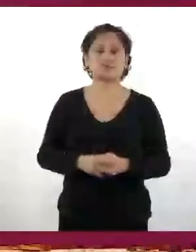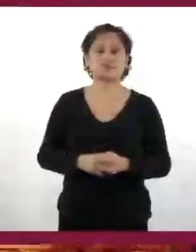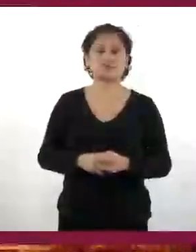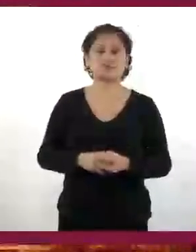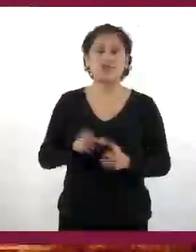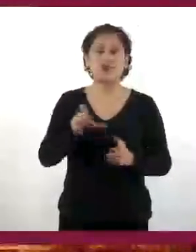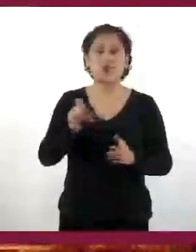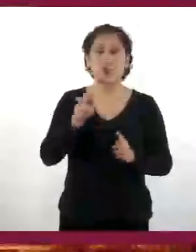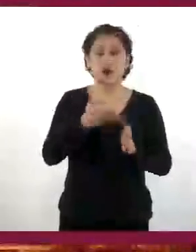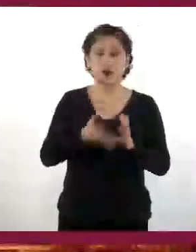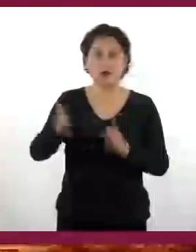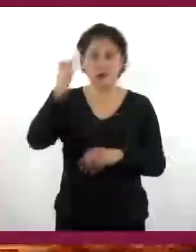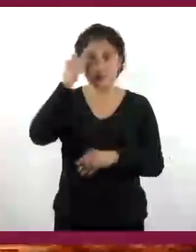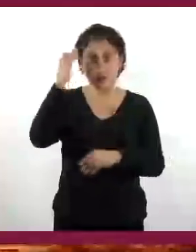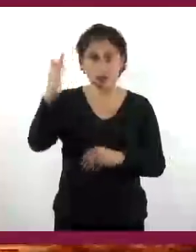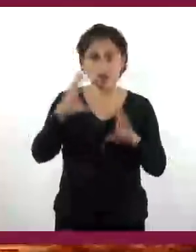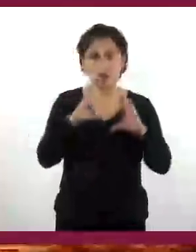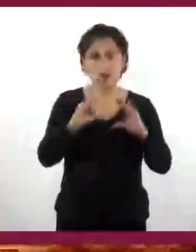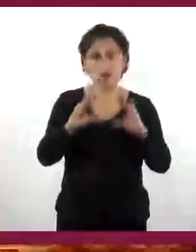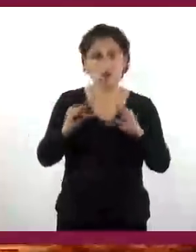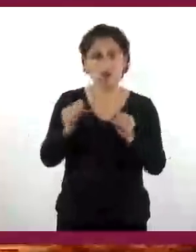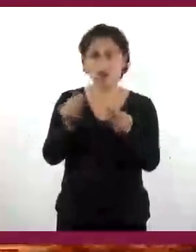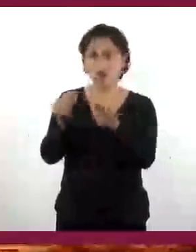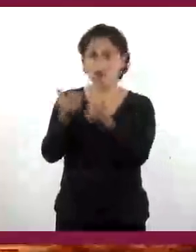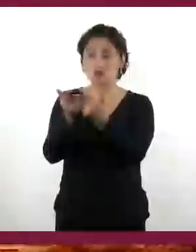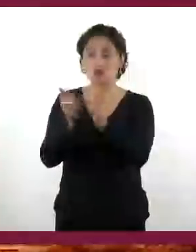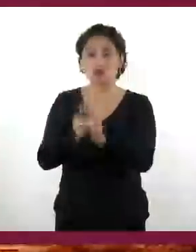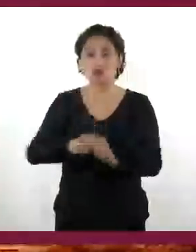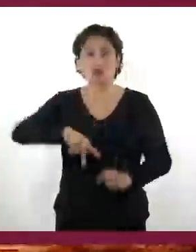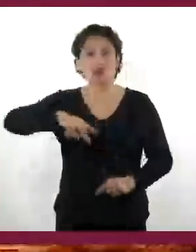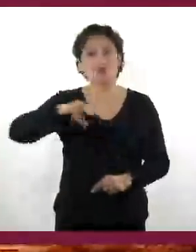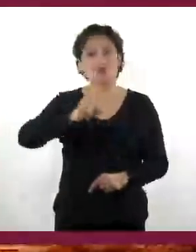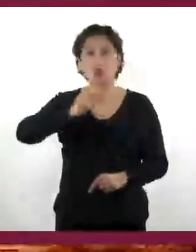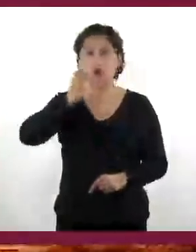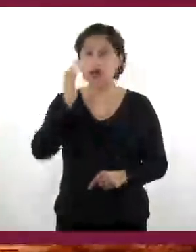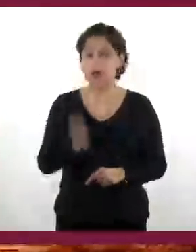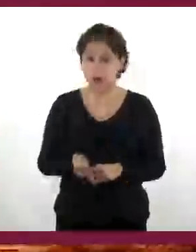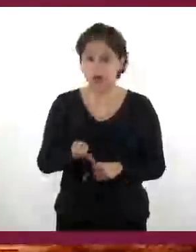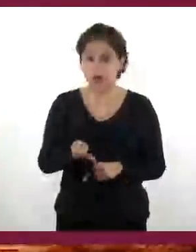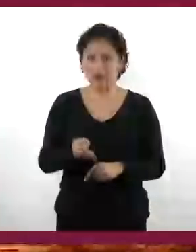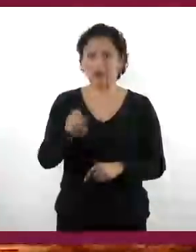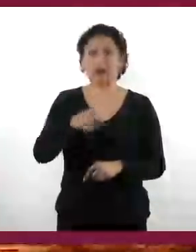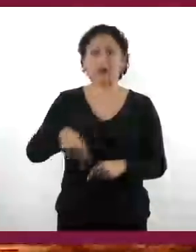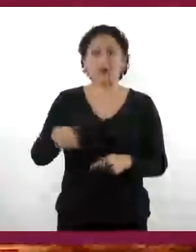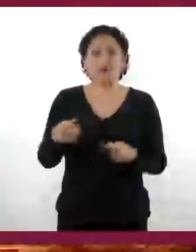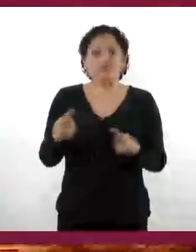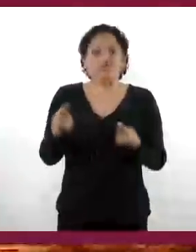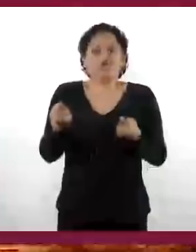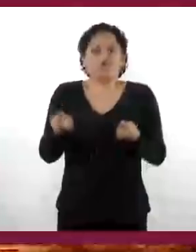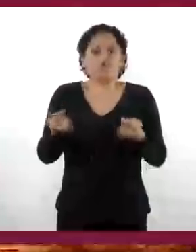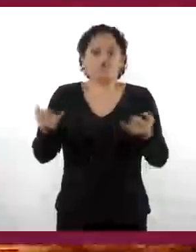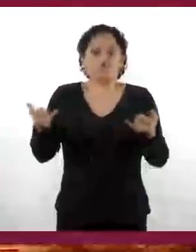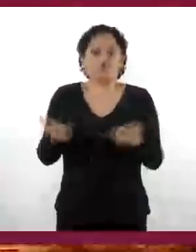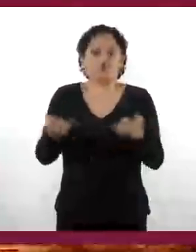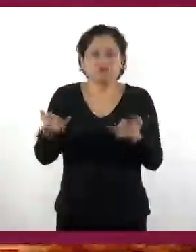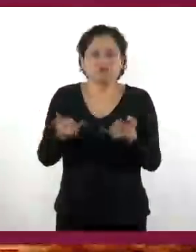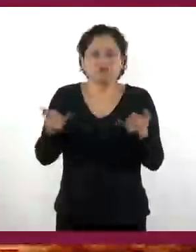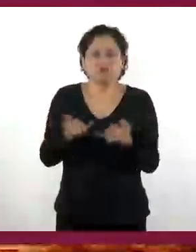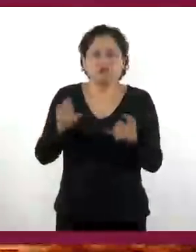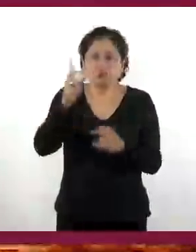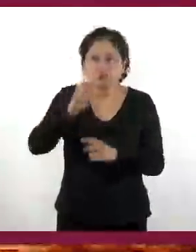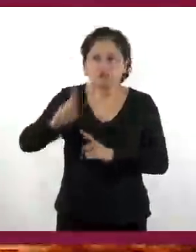muchos grupos indígenas se negaron a abandonar su religión y continuaron con algunas de sus prácticas.